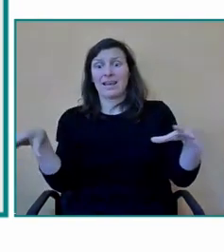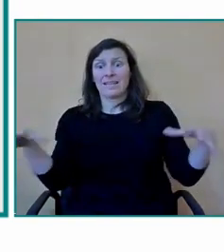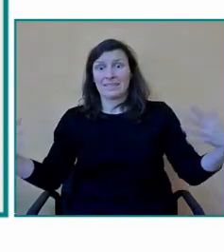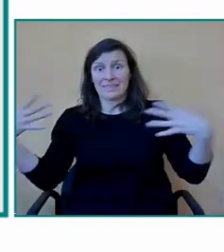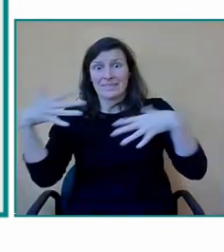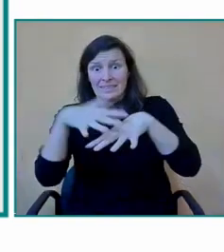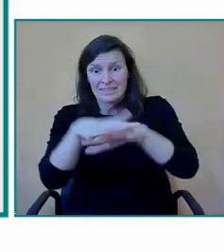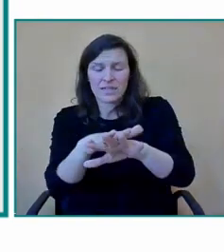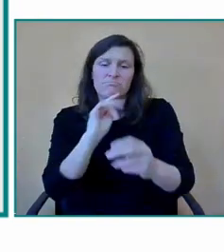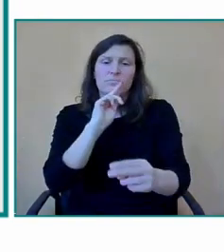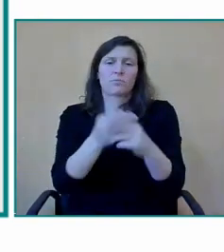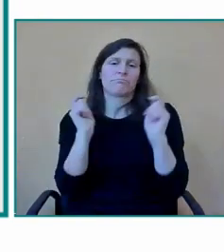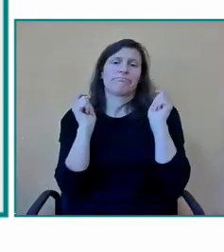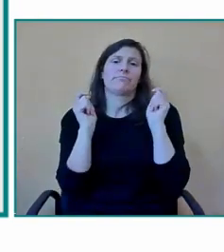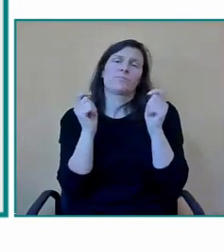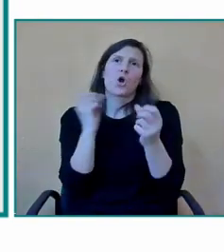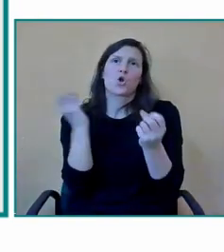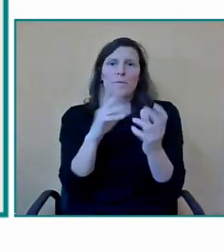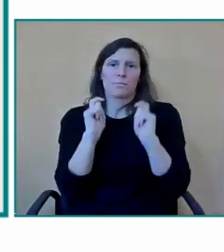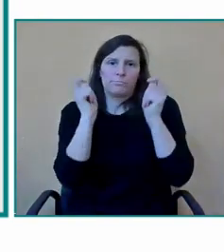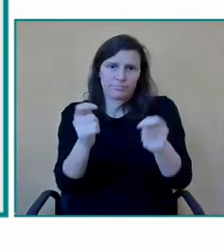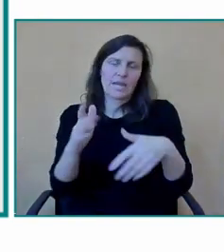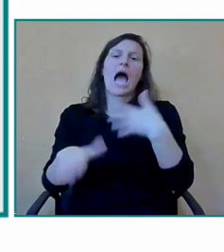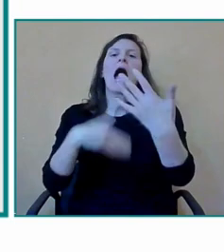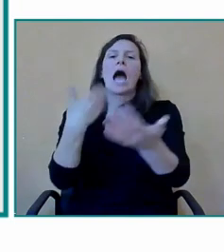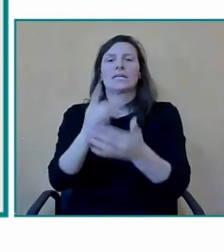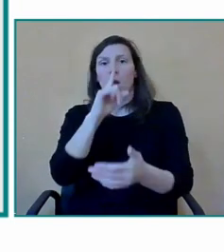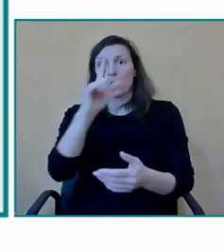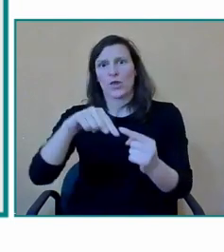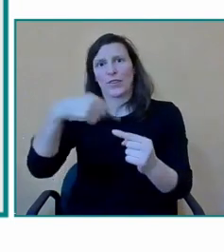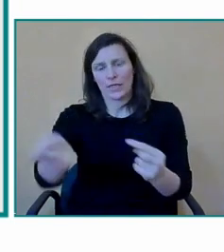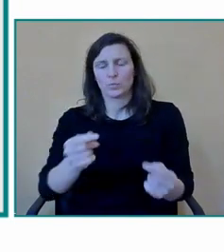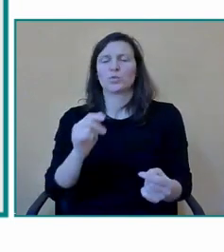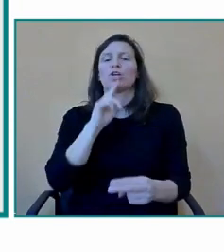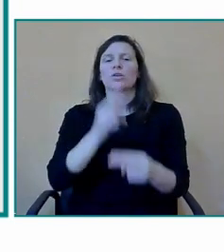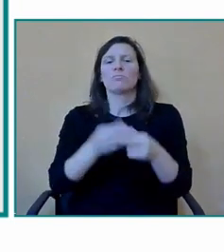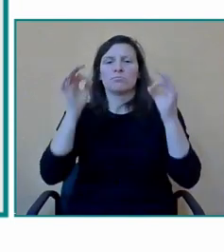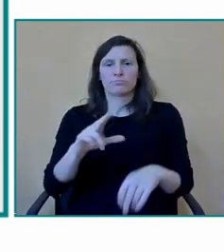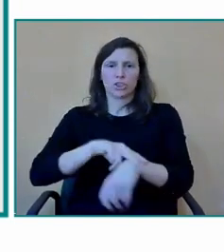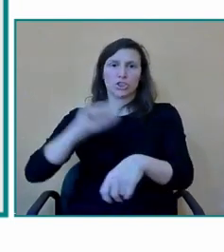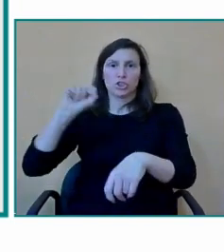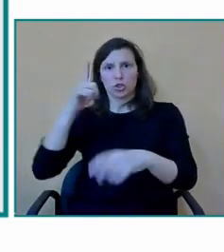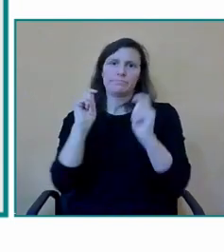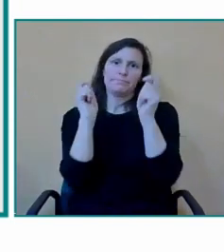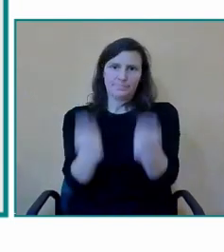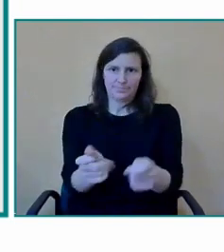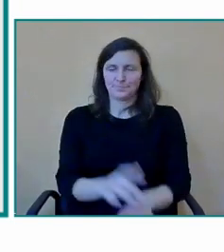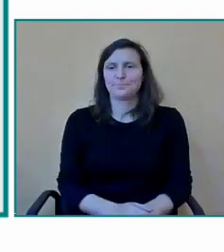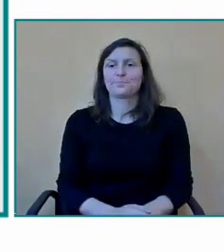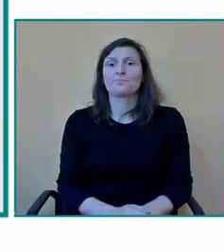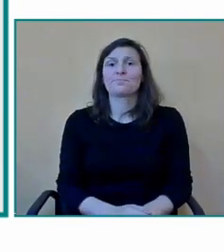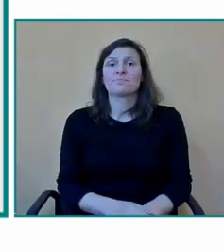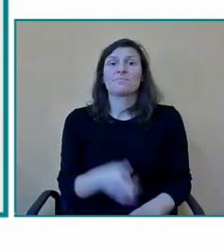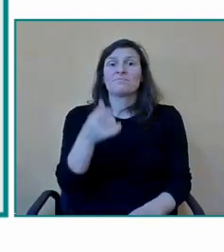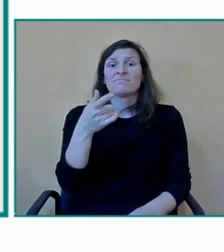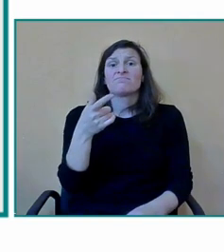os invitaremos a través del enlace a que podáis ver nuestra página web muchas de las cosas que vamos